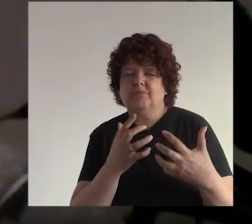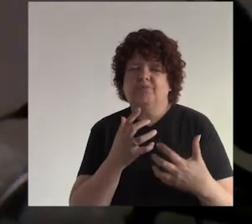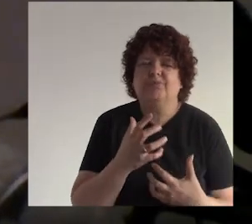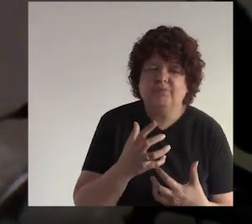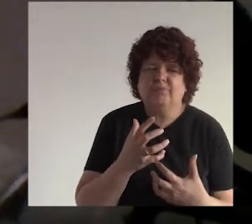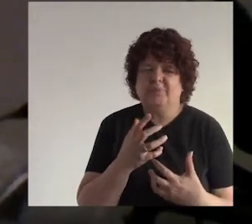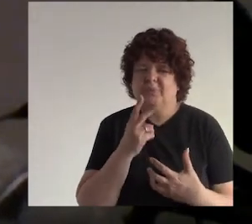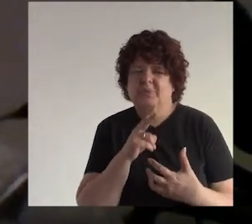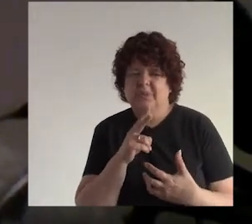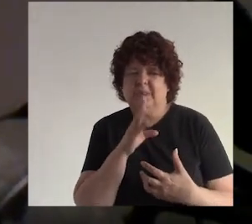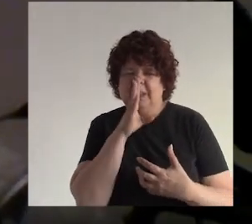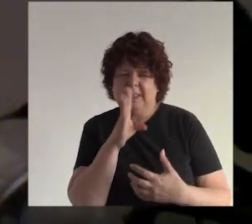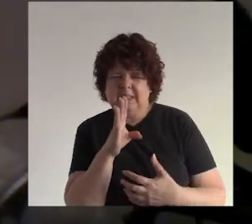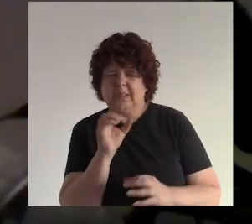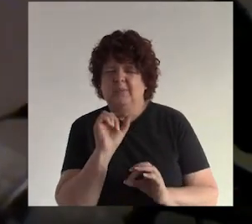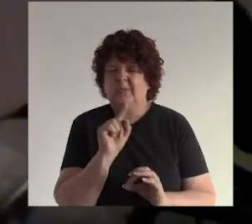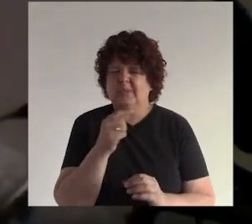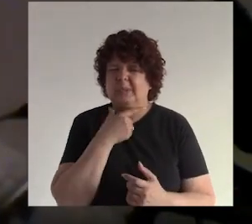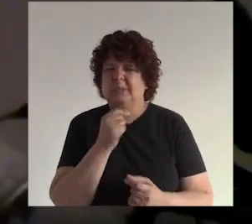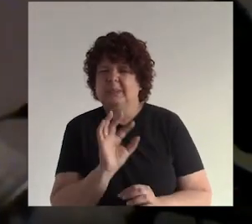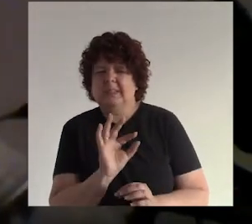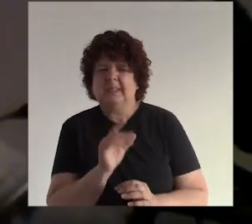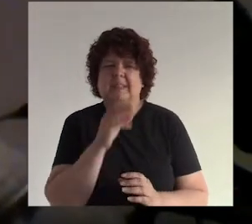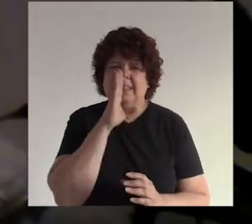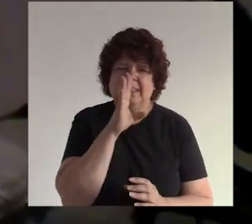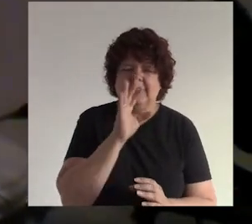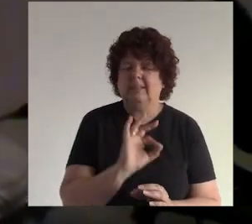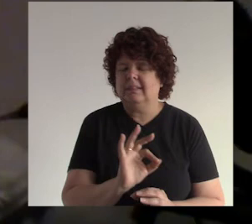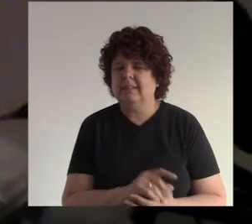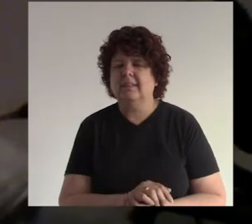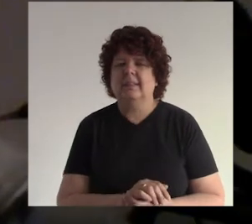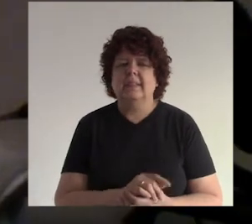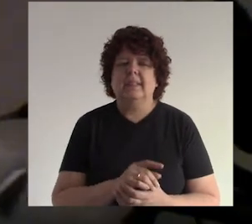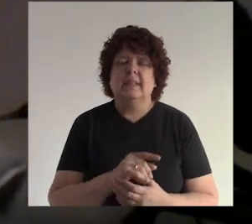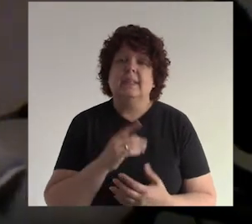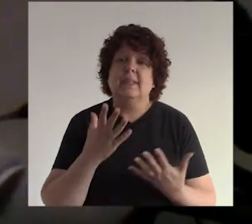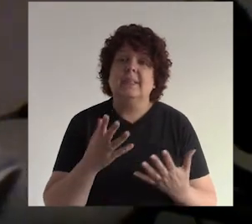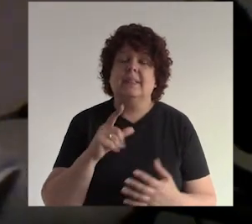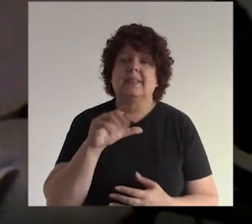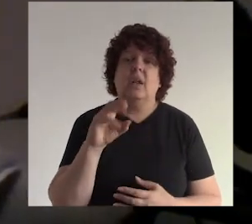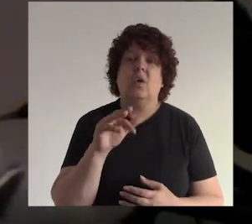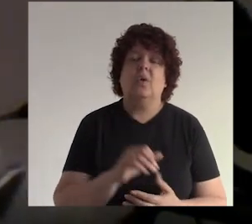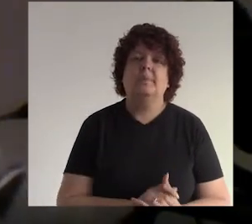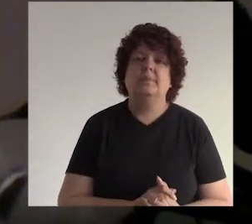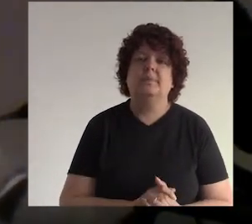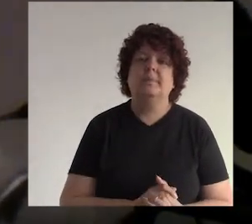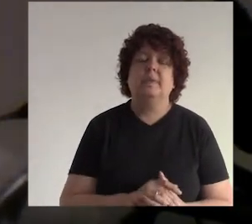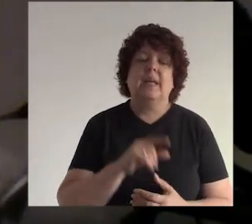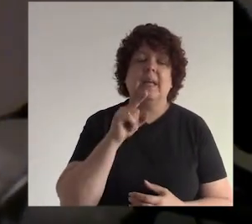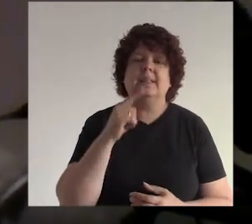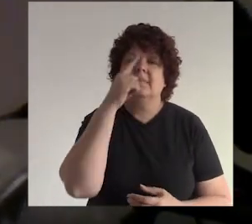genera preocupación o lo ves muy serio y dices no, ese señor es serio ¿no? y te apartas un poco entonces ese es el logo un poco ¿no?